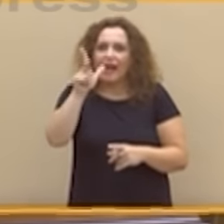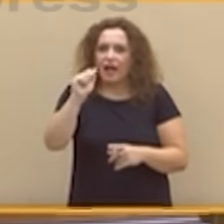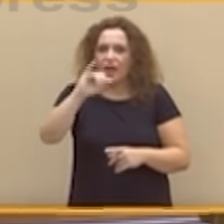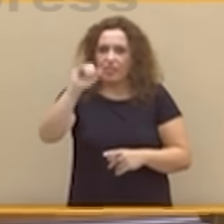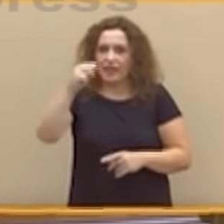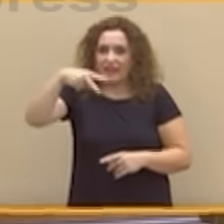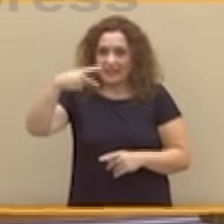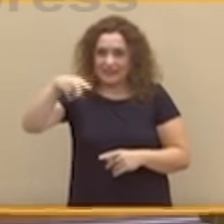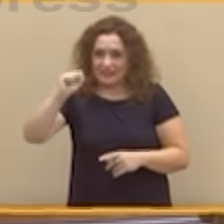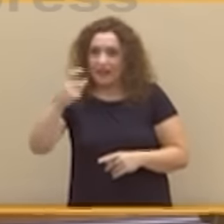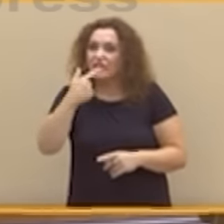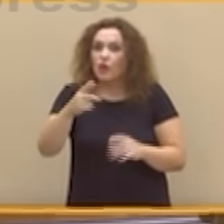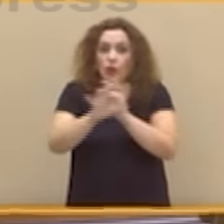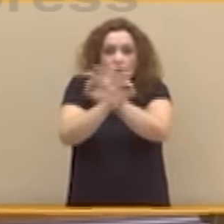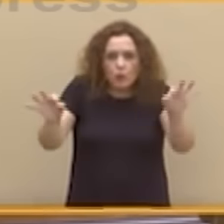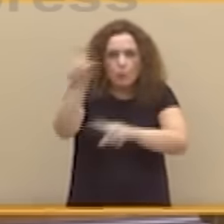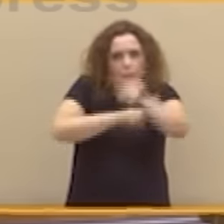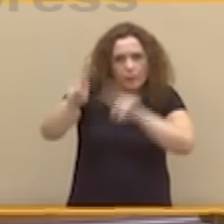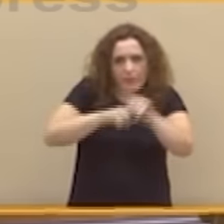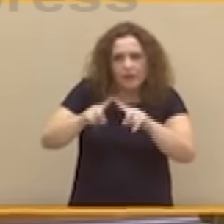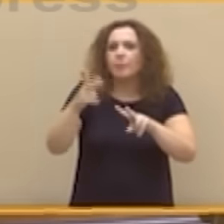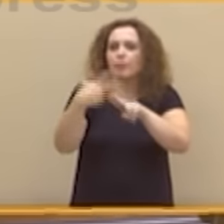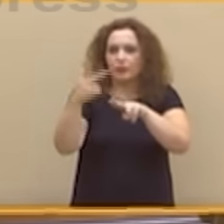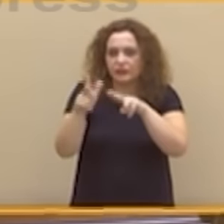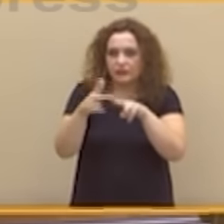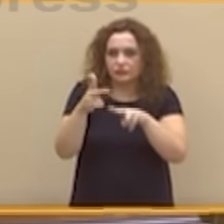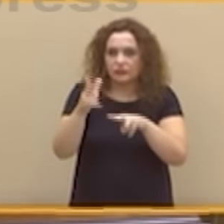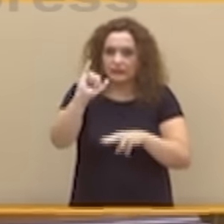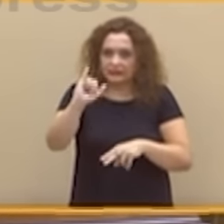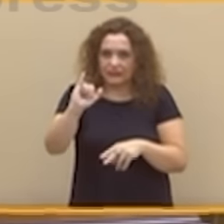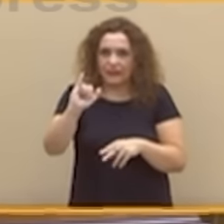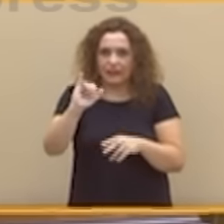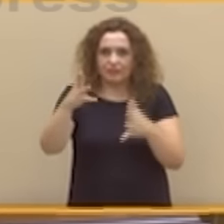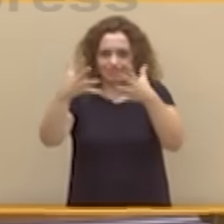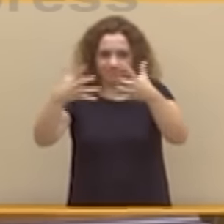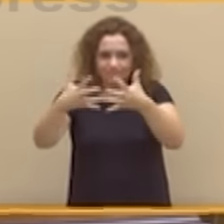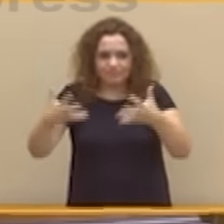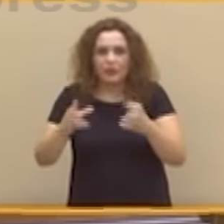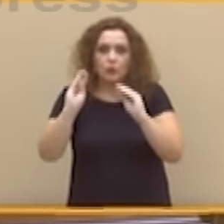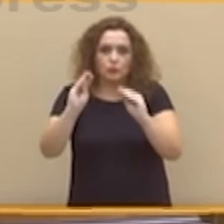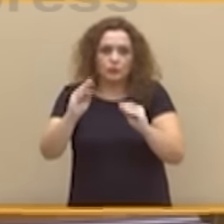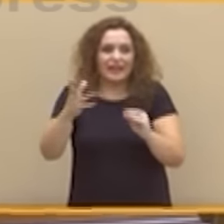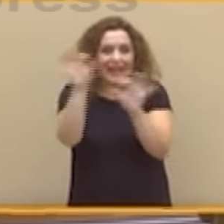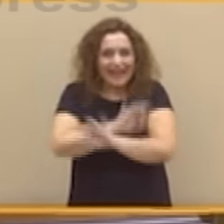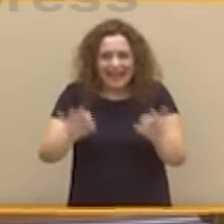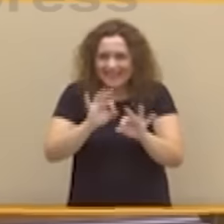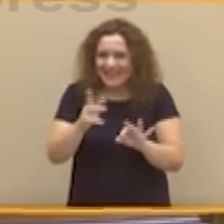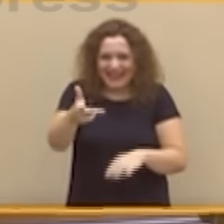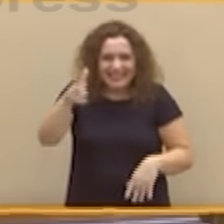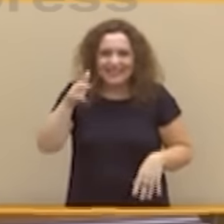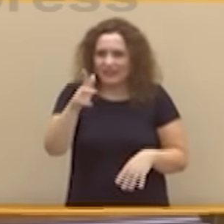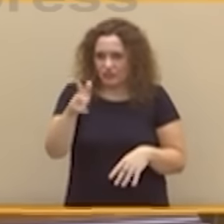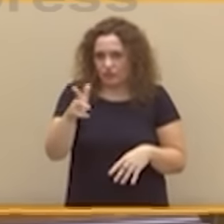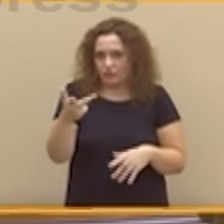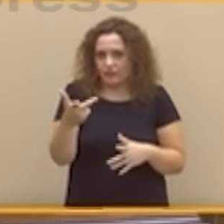tiene escrita su solución en el código del patriotismo. Nadie tiene el derecho de monopolizar el patriotismo. Nadie